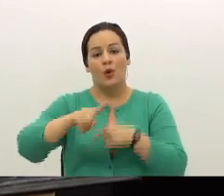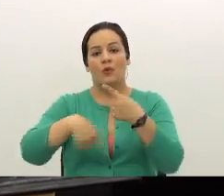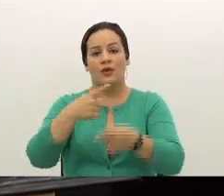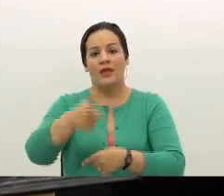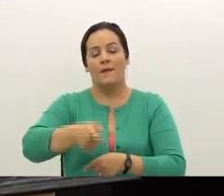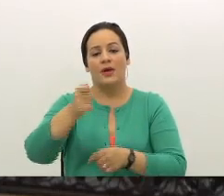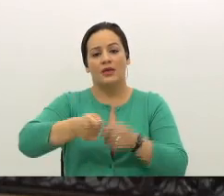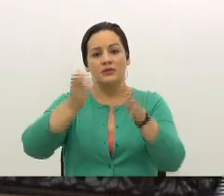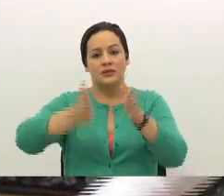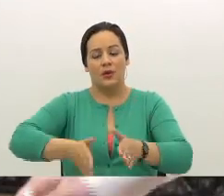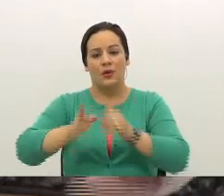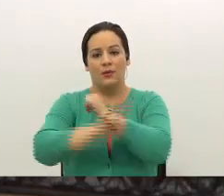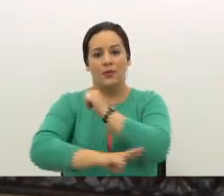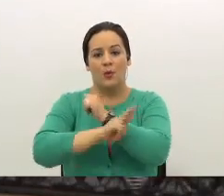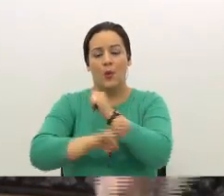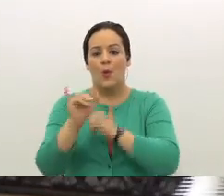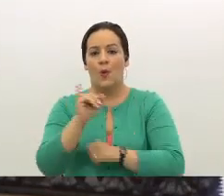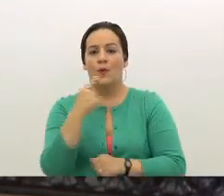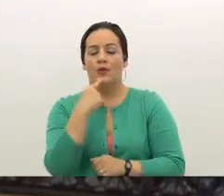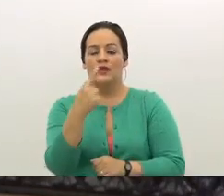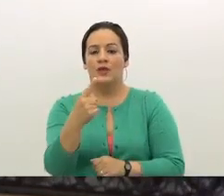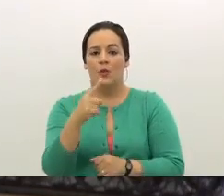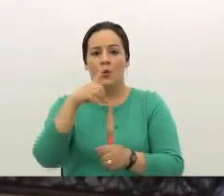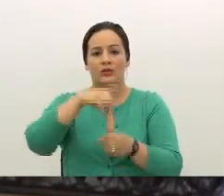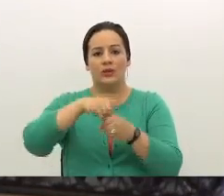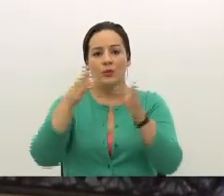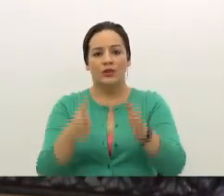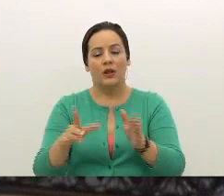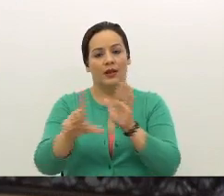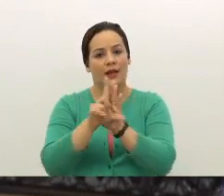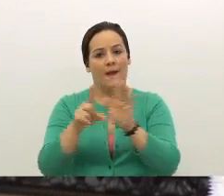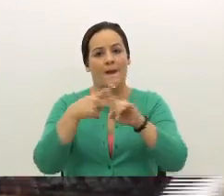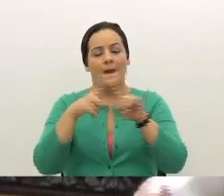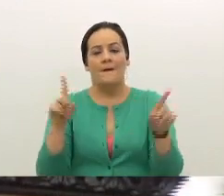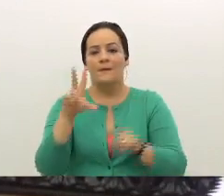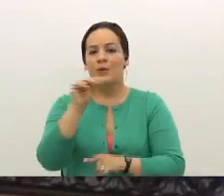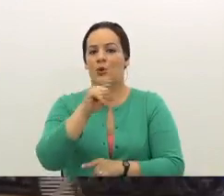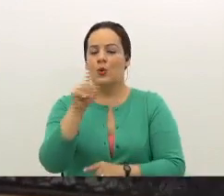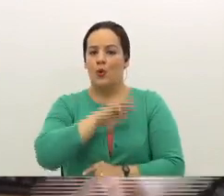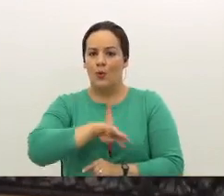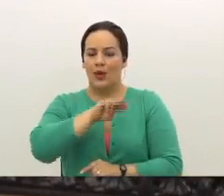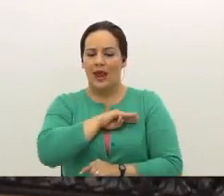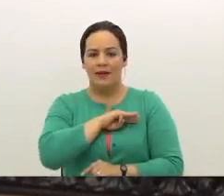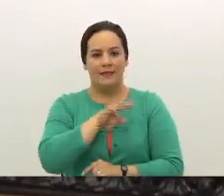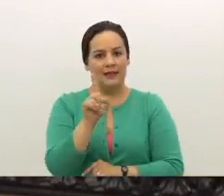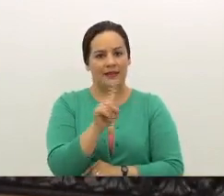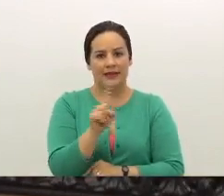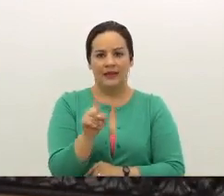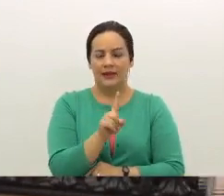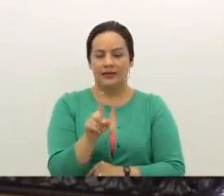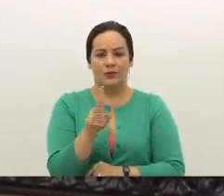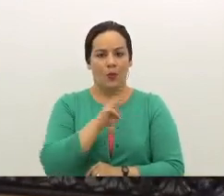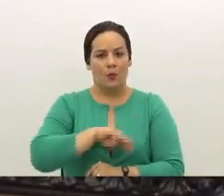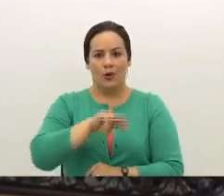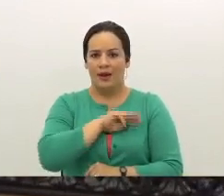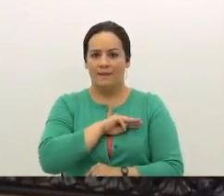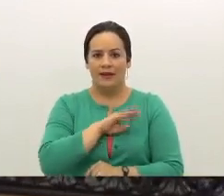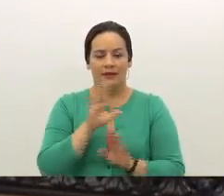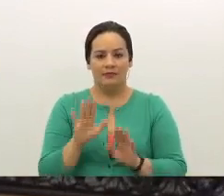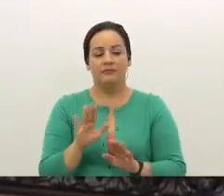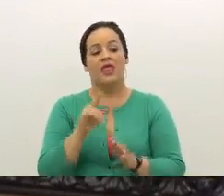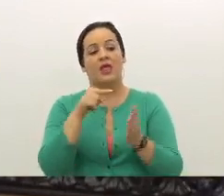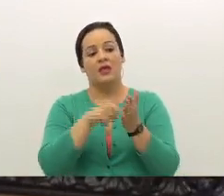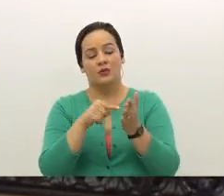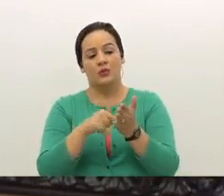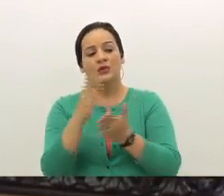Como dijo un diputado, era legalmente viable, pero no moralmente. Entonces, ¿son de los